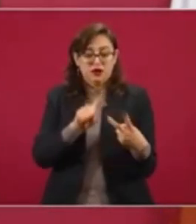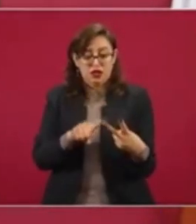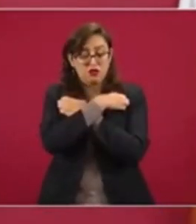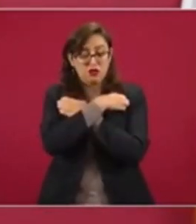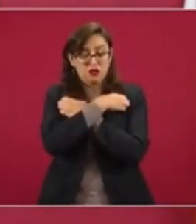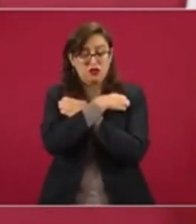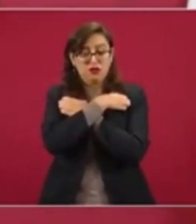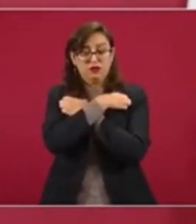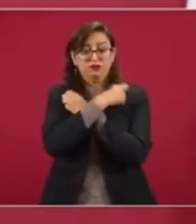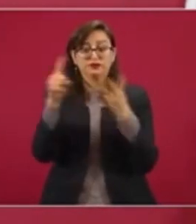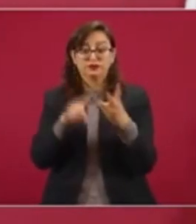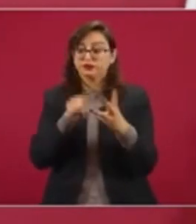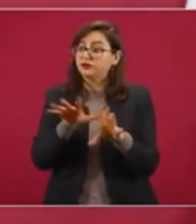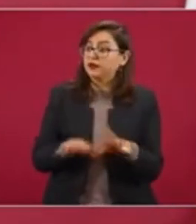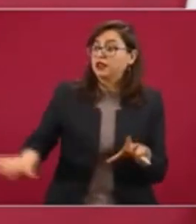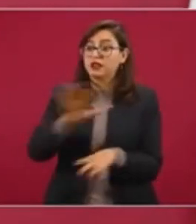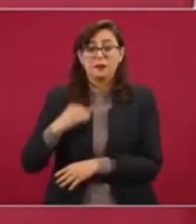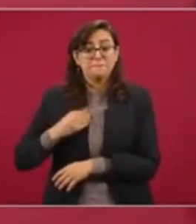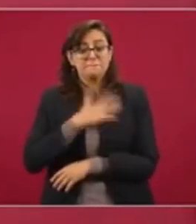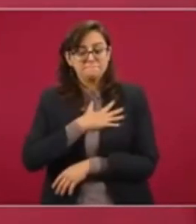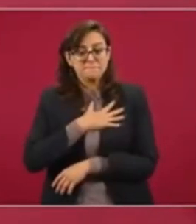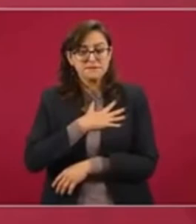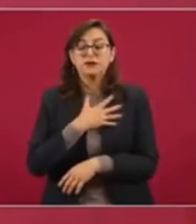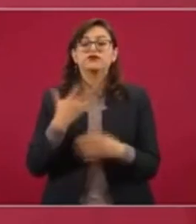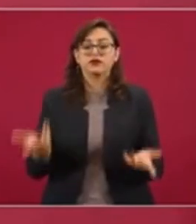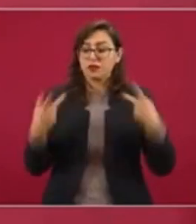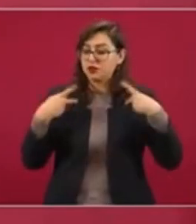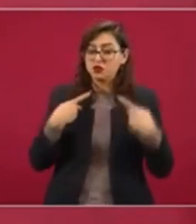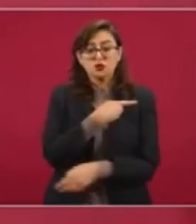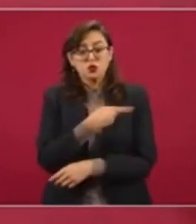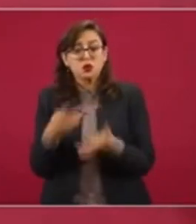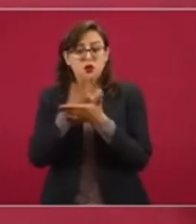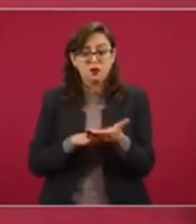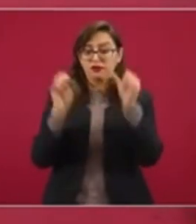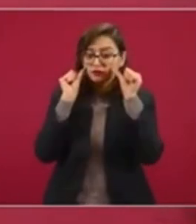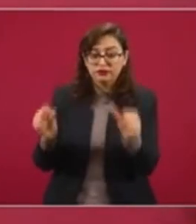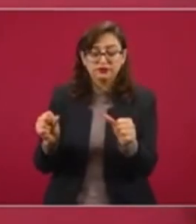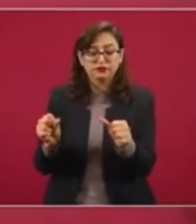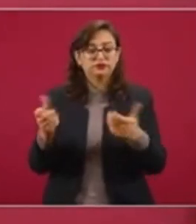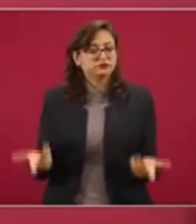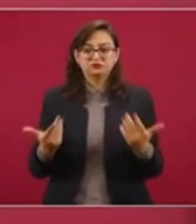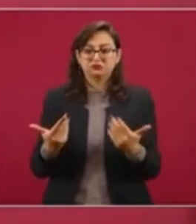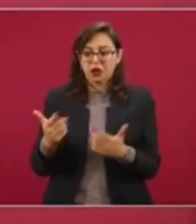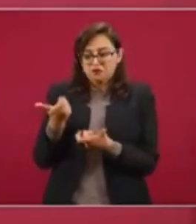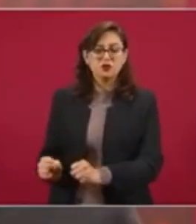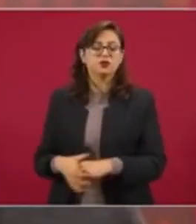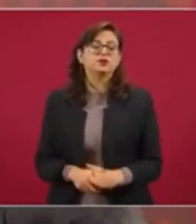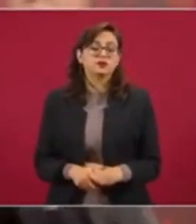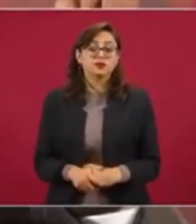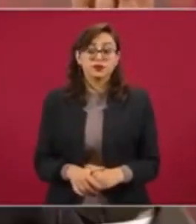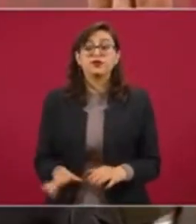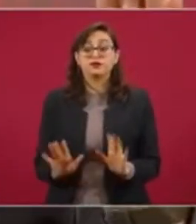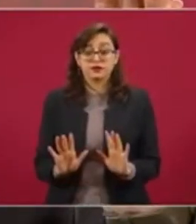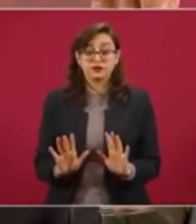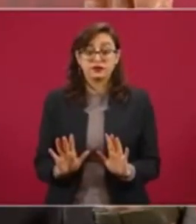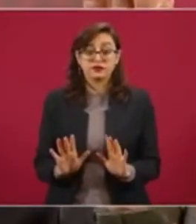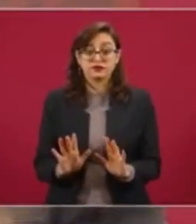educación, el bienestar, la atención a la gente pobre, a gente humilde. Ahí no hay límite. Ah,